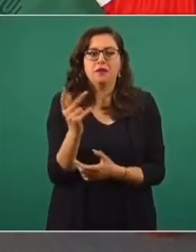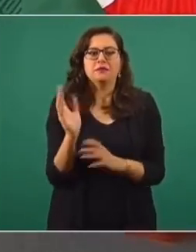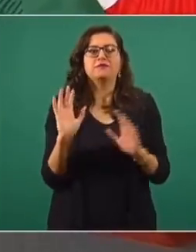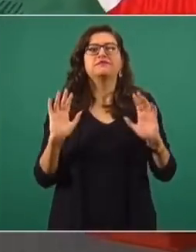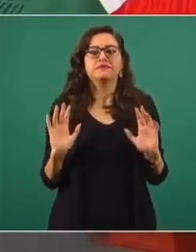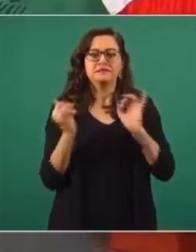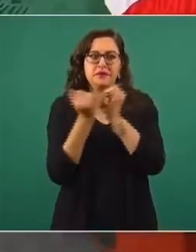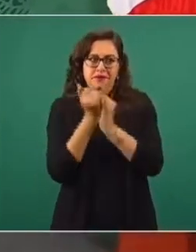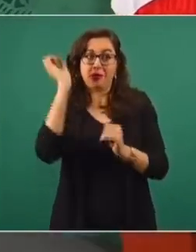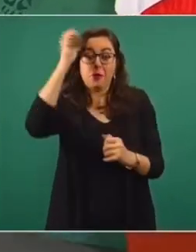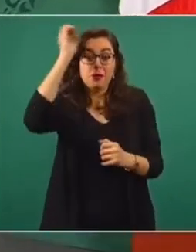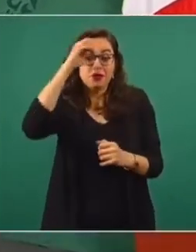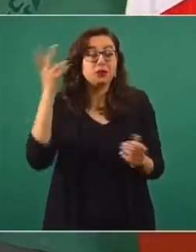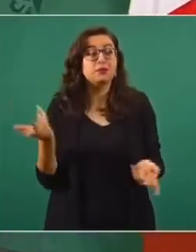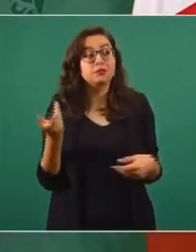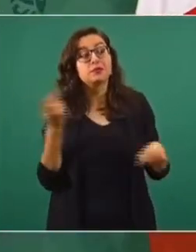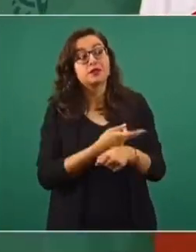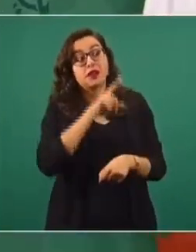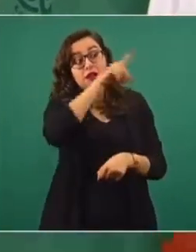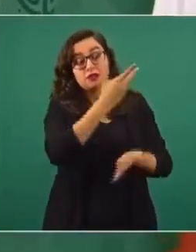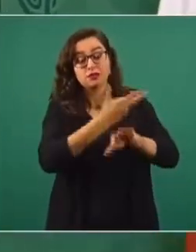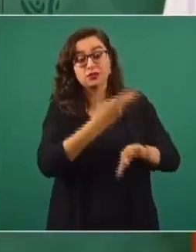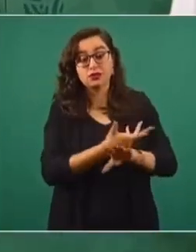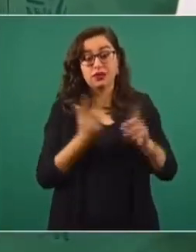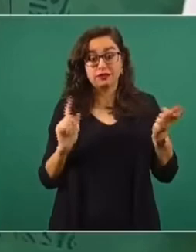pero ahora que tuvieron el problema de las heladas en Texas,